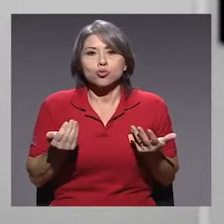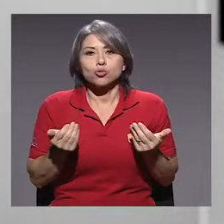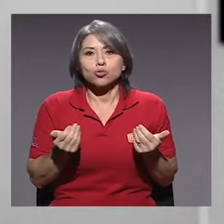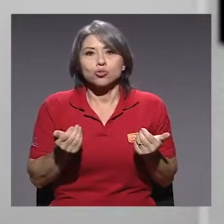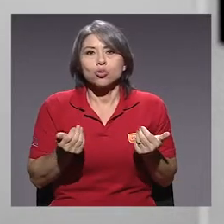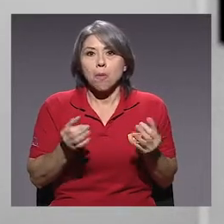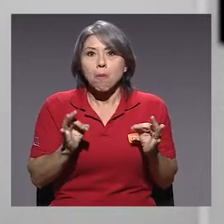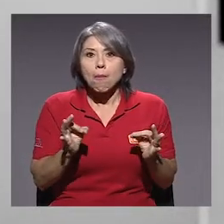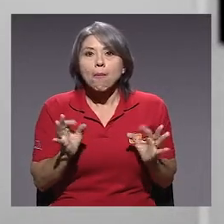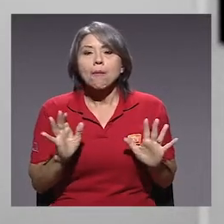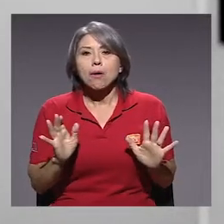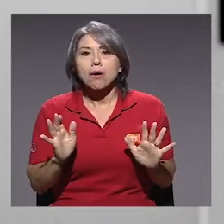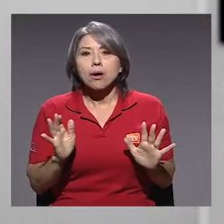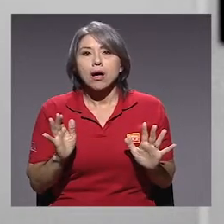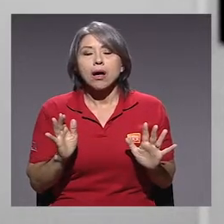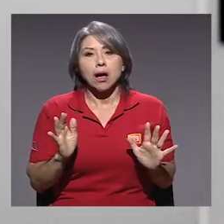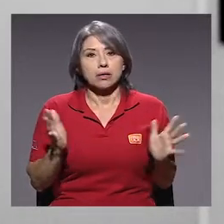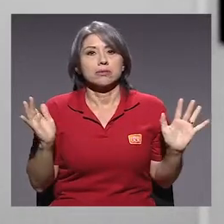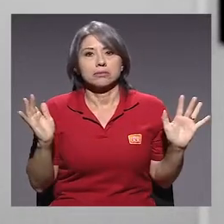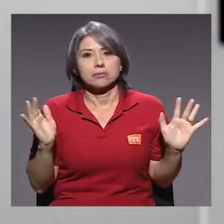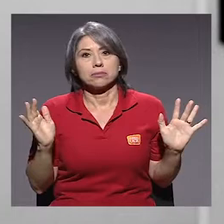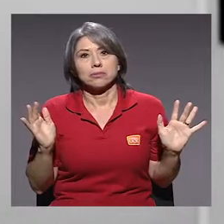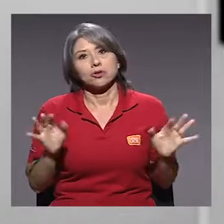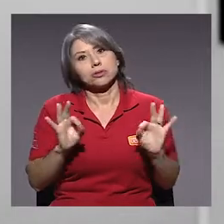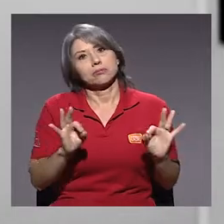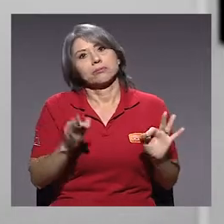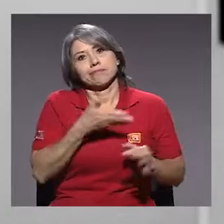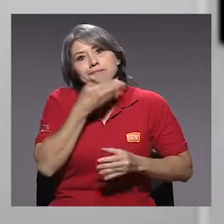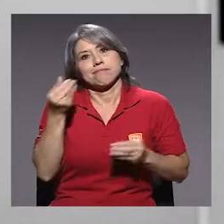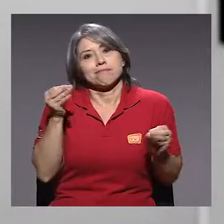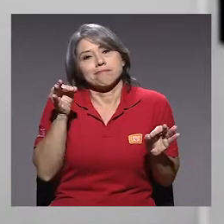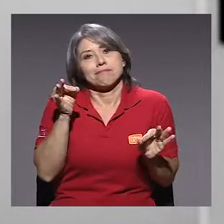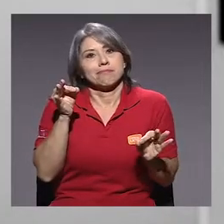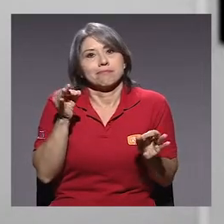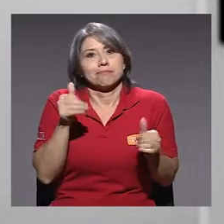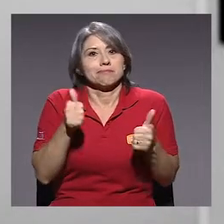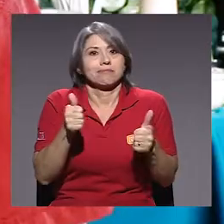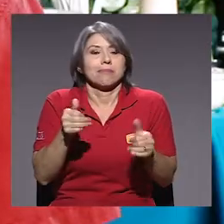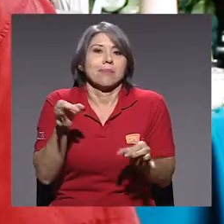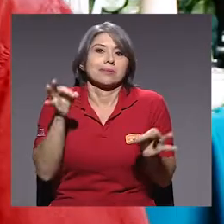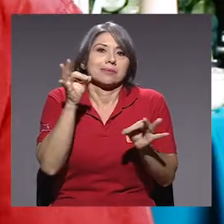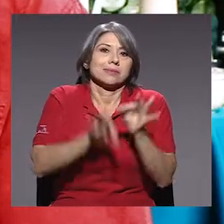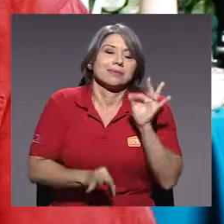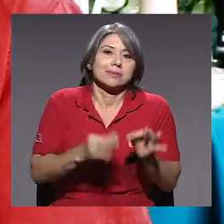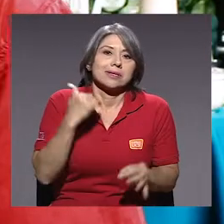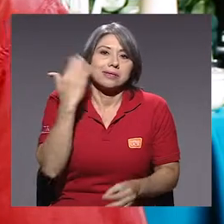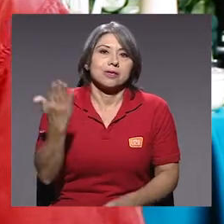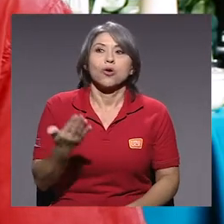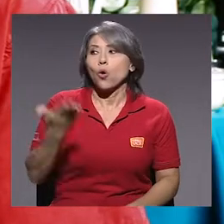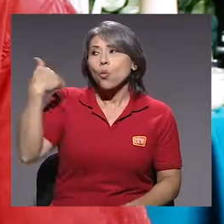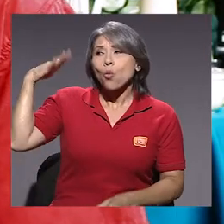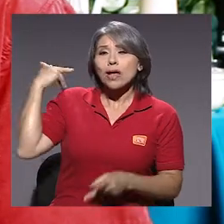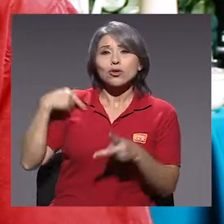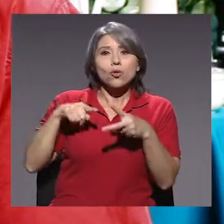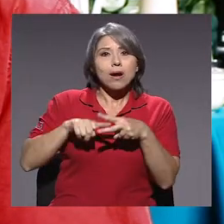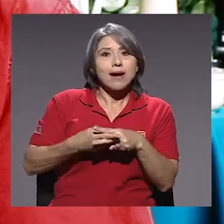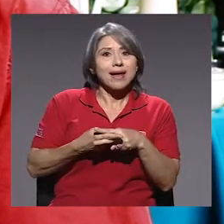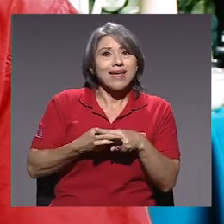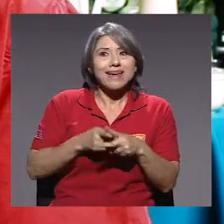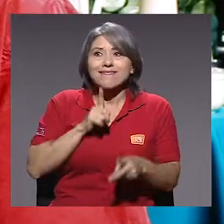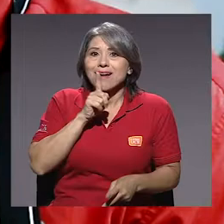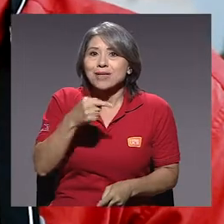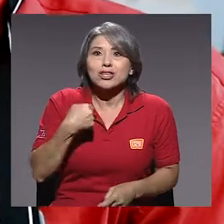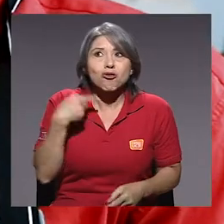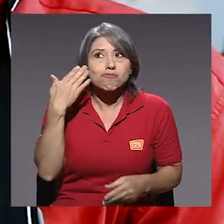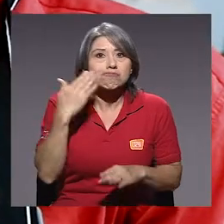a la mano, entonces va a ser mucho más sencillo. Cuando arranqué realmente no tenía mucho nivel de